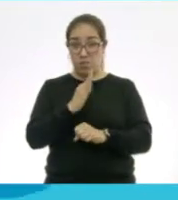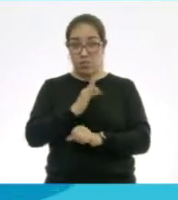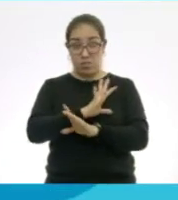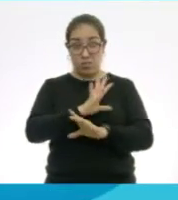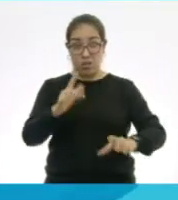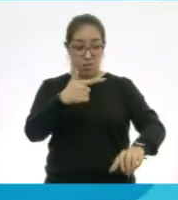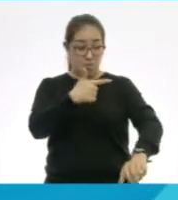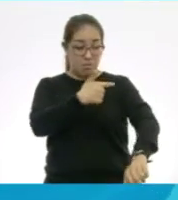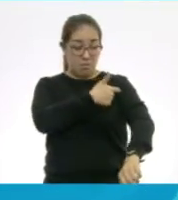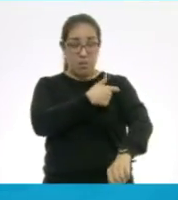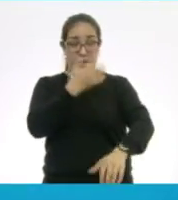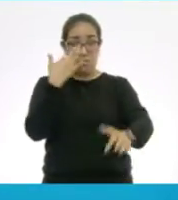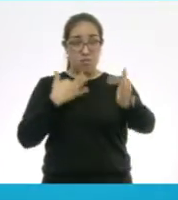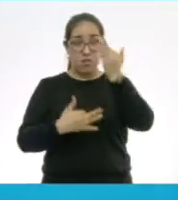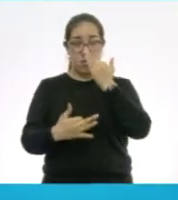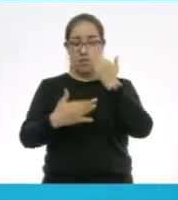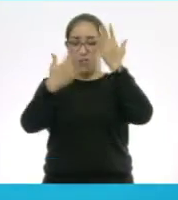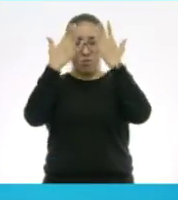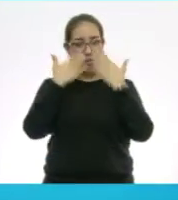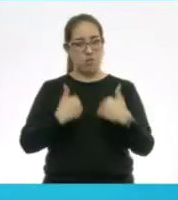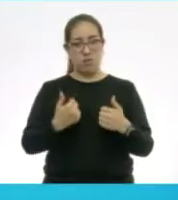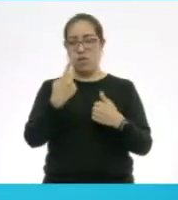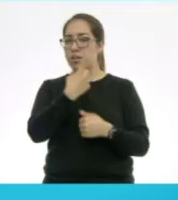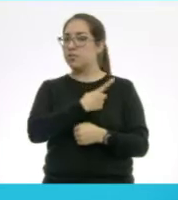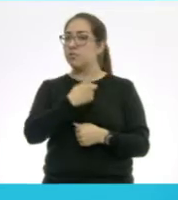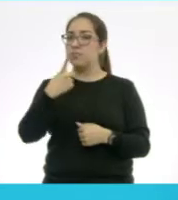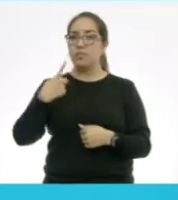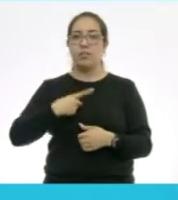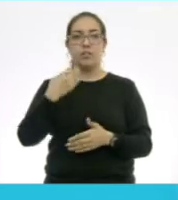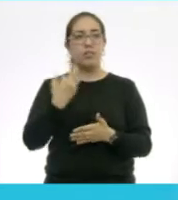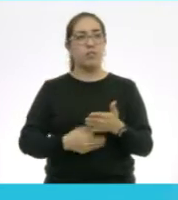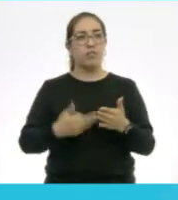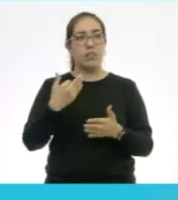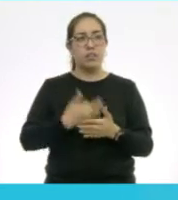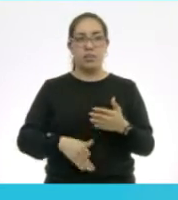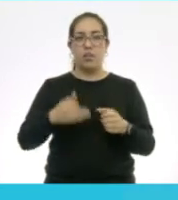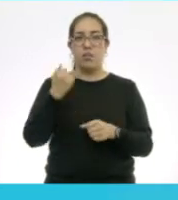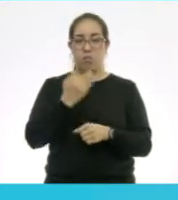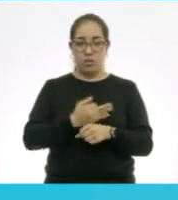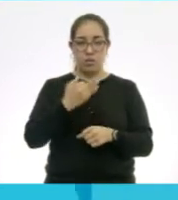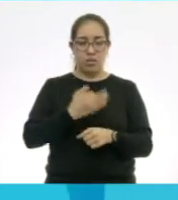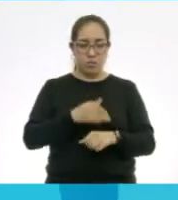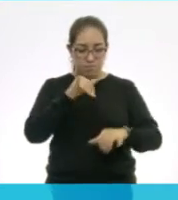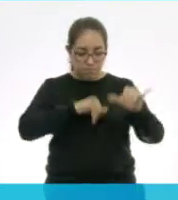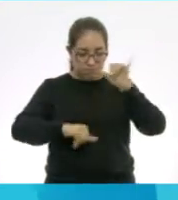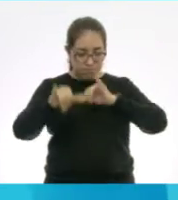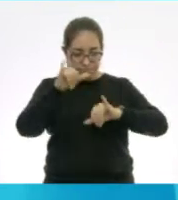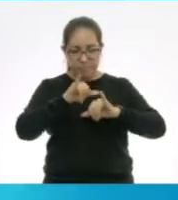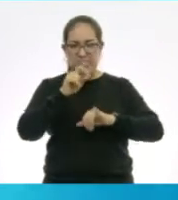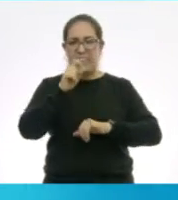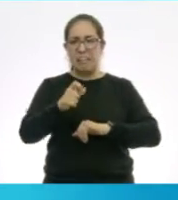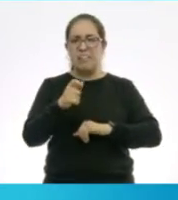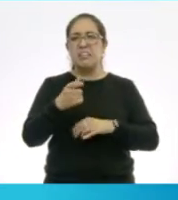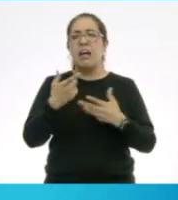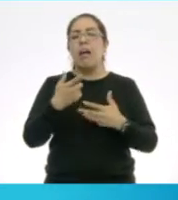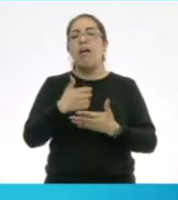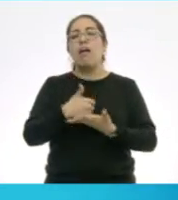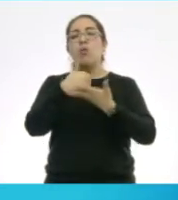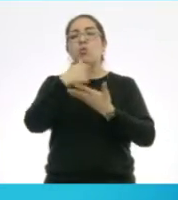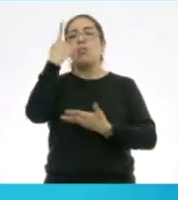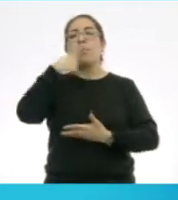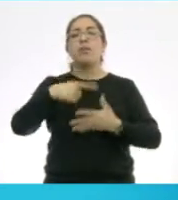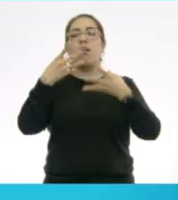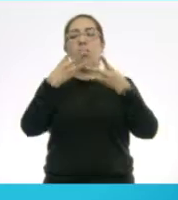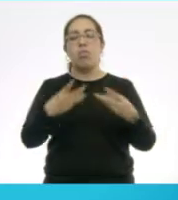específico para COVID-19. Tenemos que identificar que todos los tratamientos que se están otorgando son para garantizar la disminución y el control de todos los síntomas.